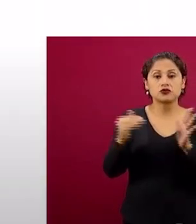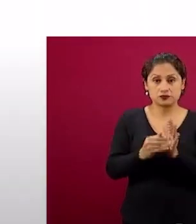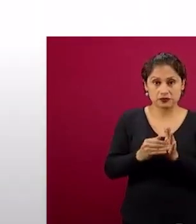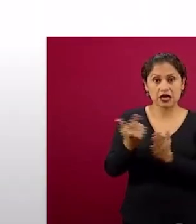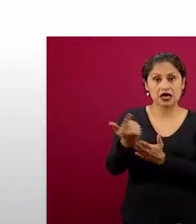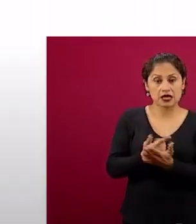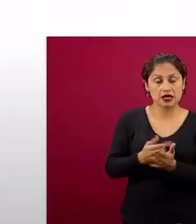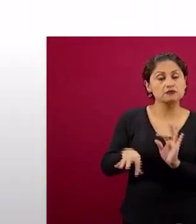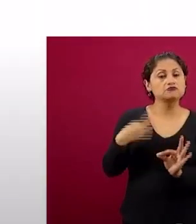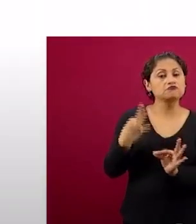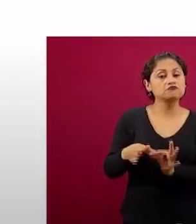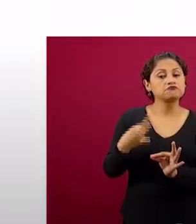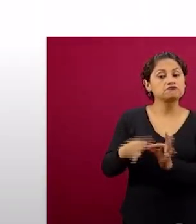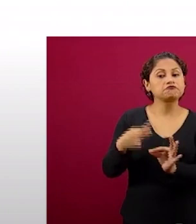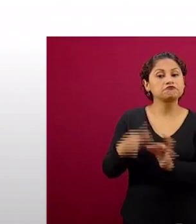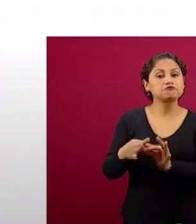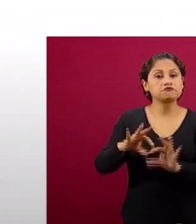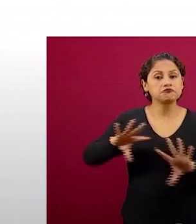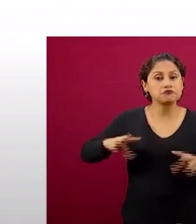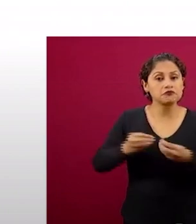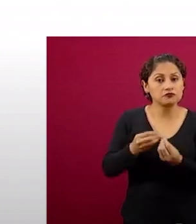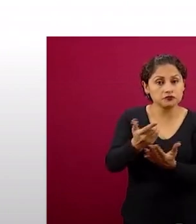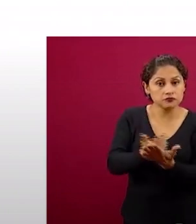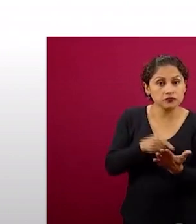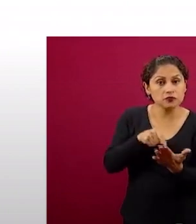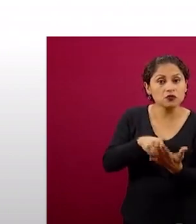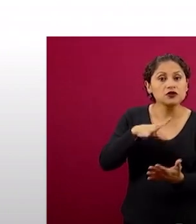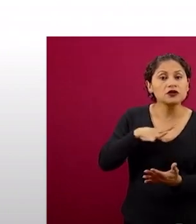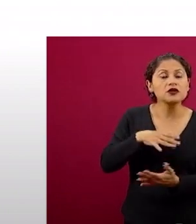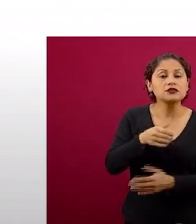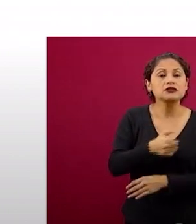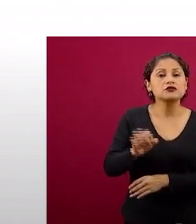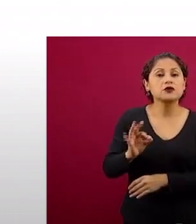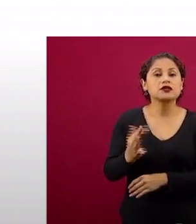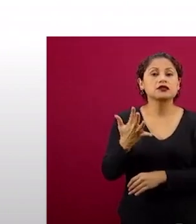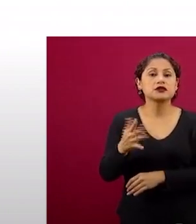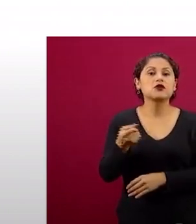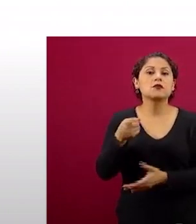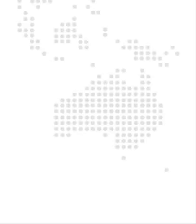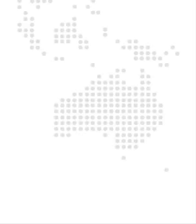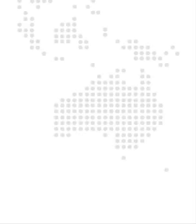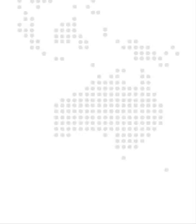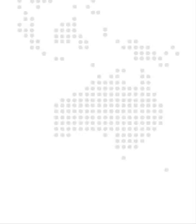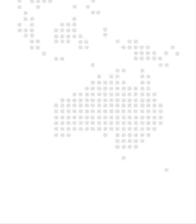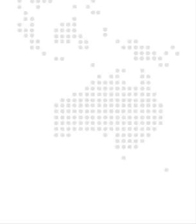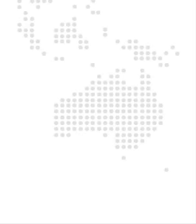18 por ciento del total de los 645 mil. La siguiente, por favor.